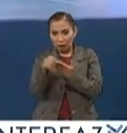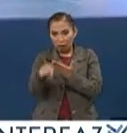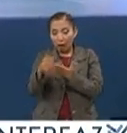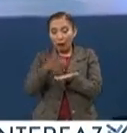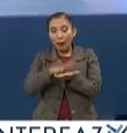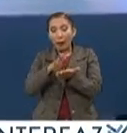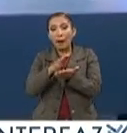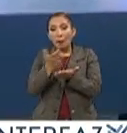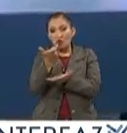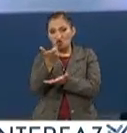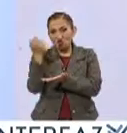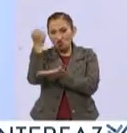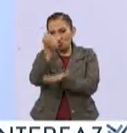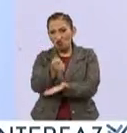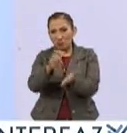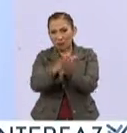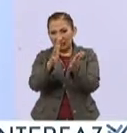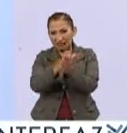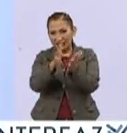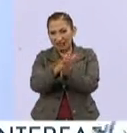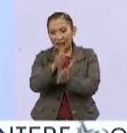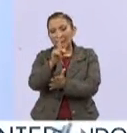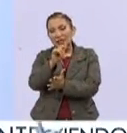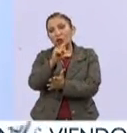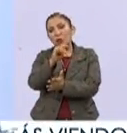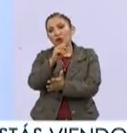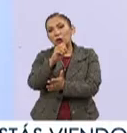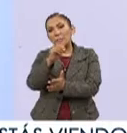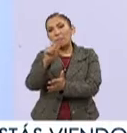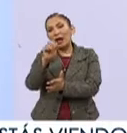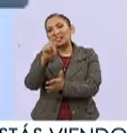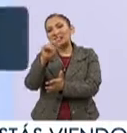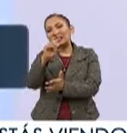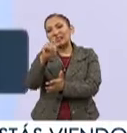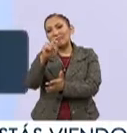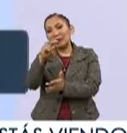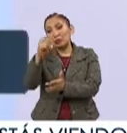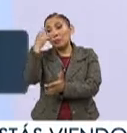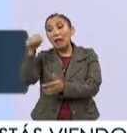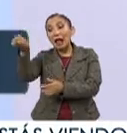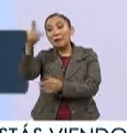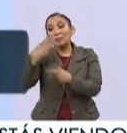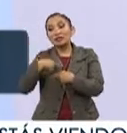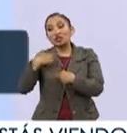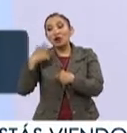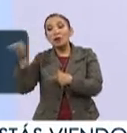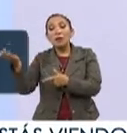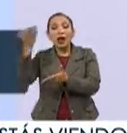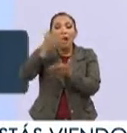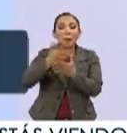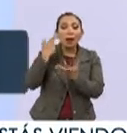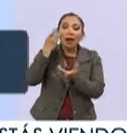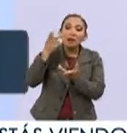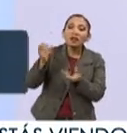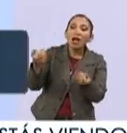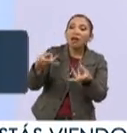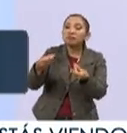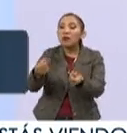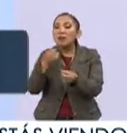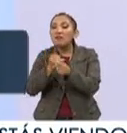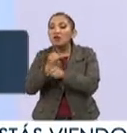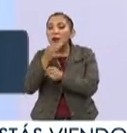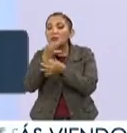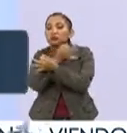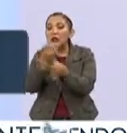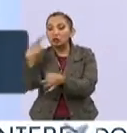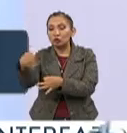presupuesto participativo surge precisamente con la intención de involucrar a la ciudadanía en una rendición de cuentas, en un tipo de información, pero a su